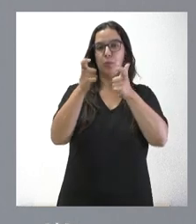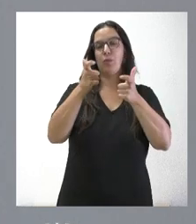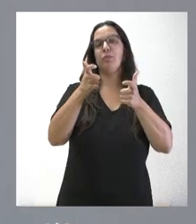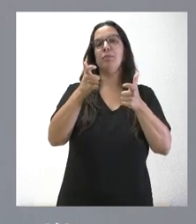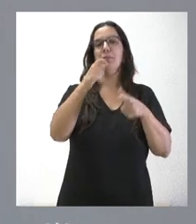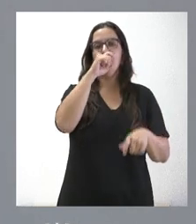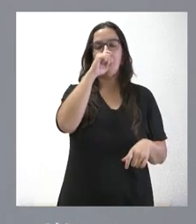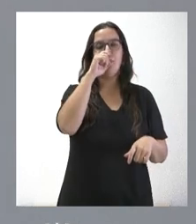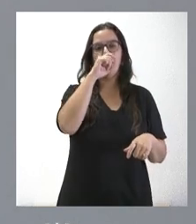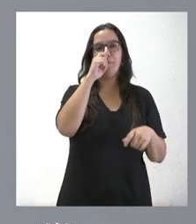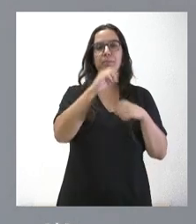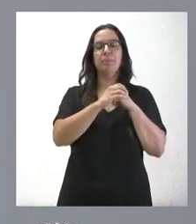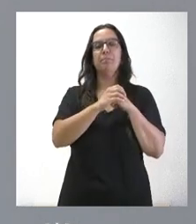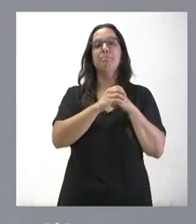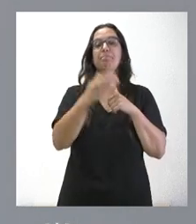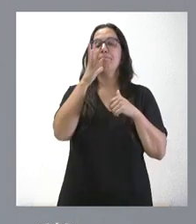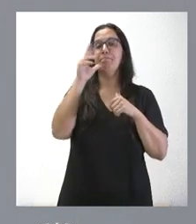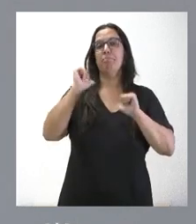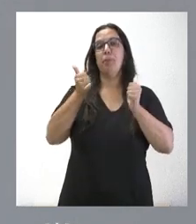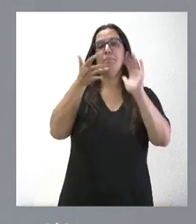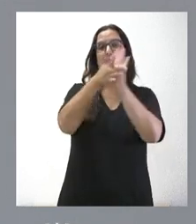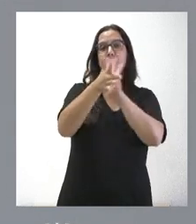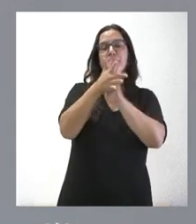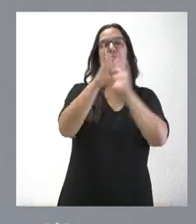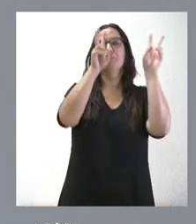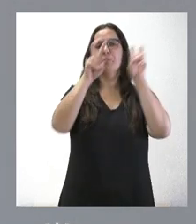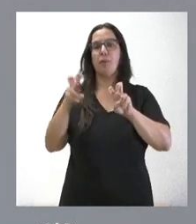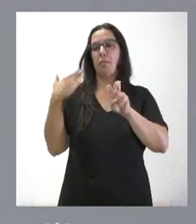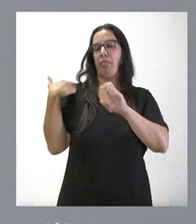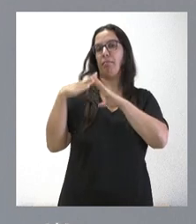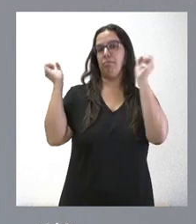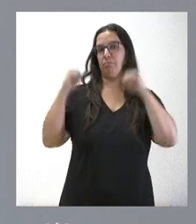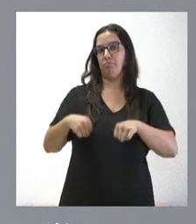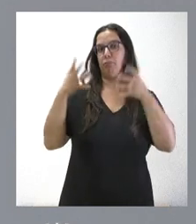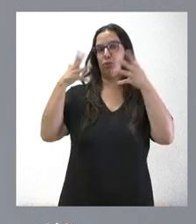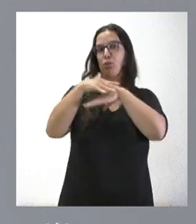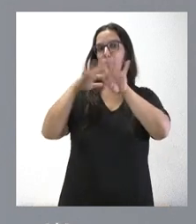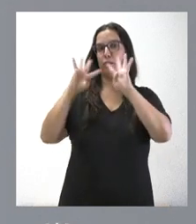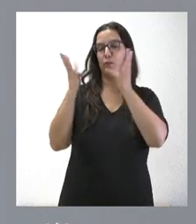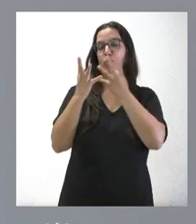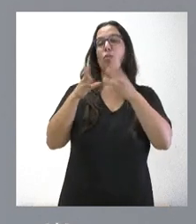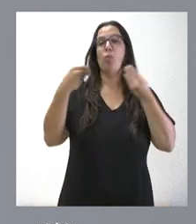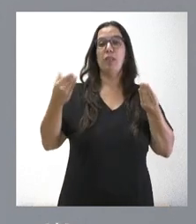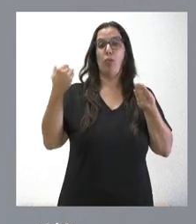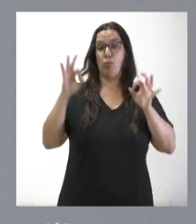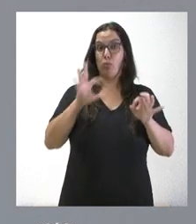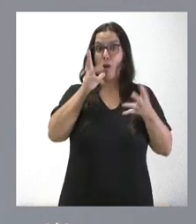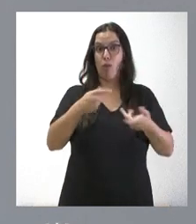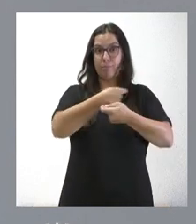Paso a relatar los asuntos que han sido objeto de acuerdo por parte del Consejo de Gobierno, cuya documentación está siendo